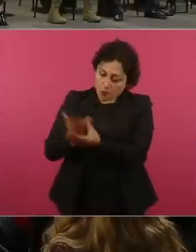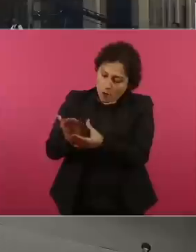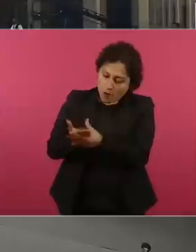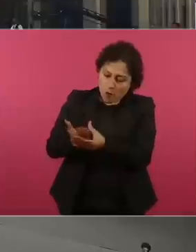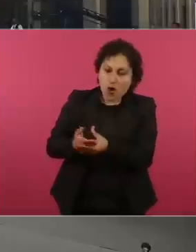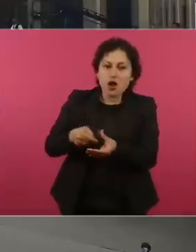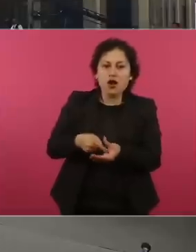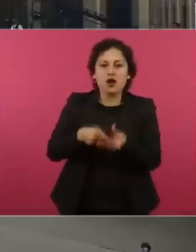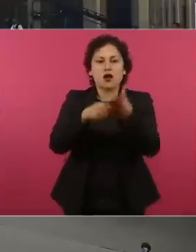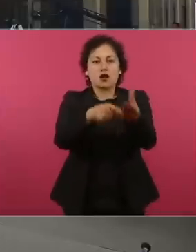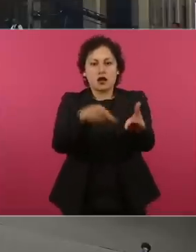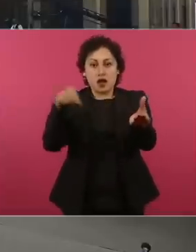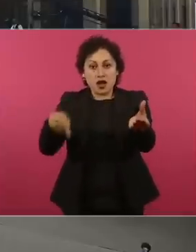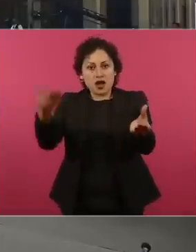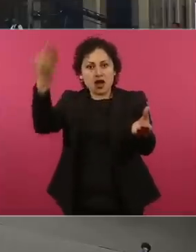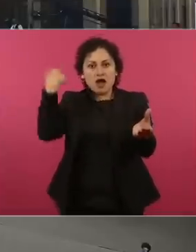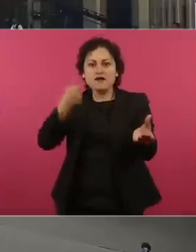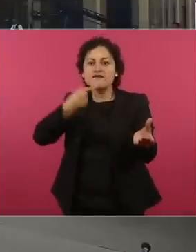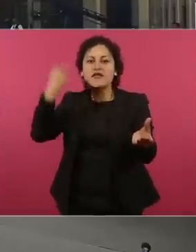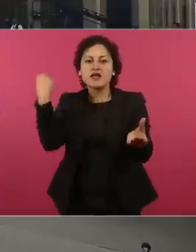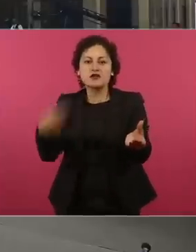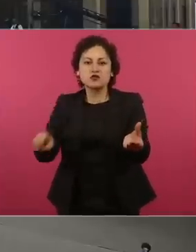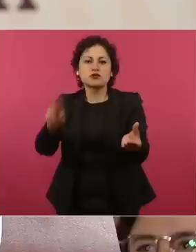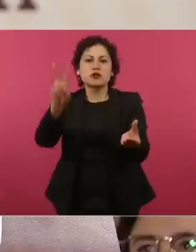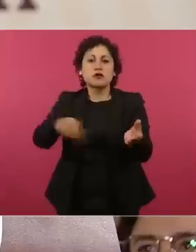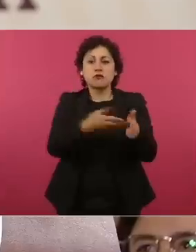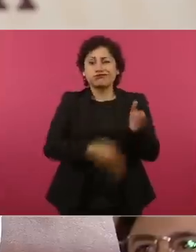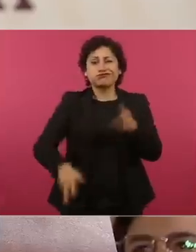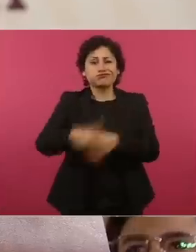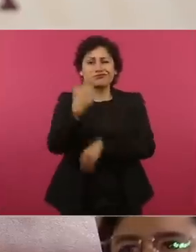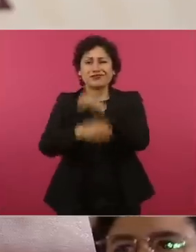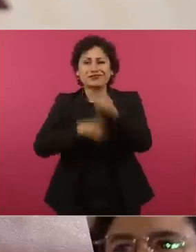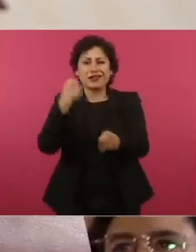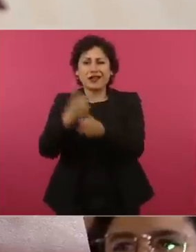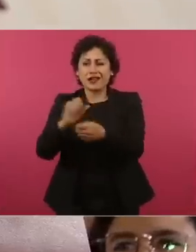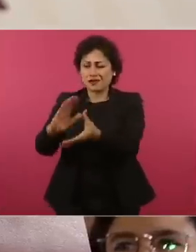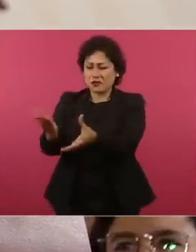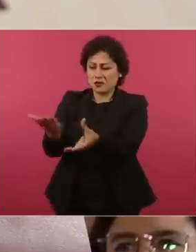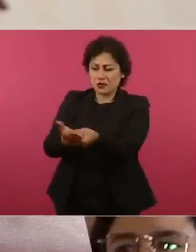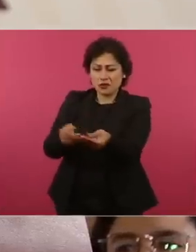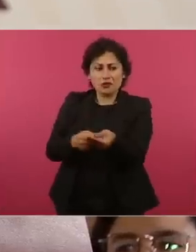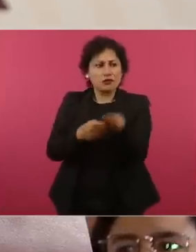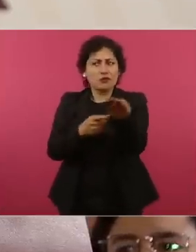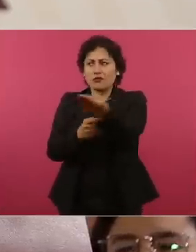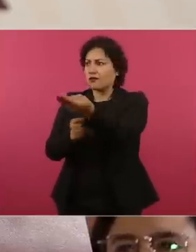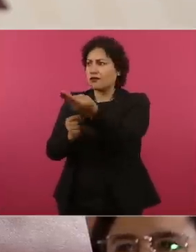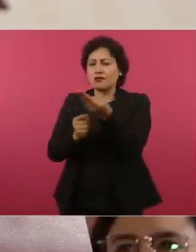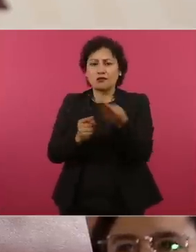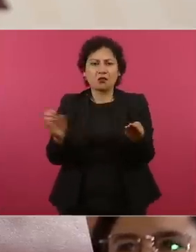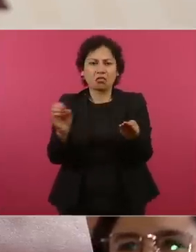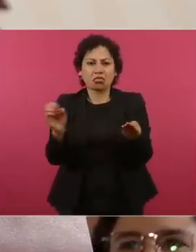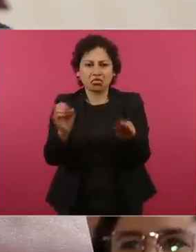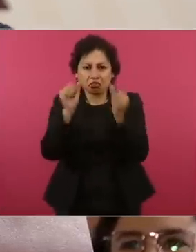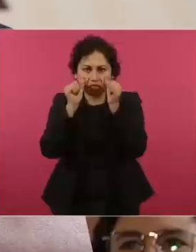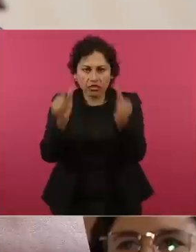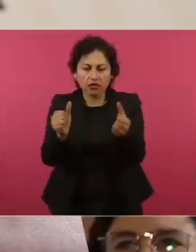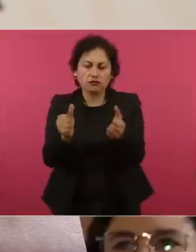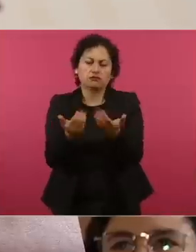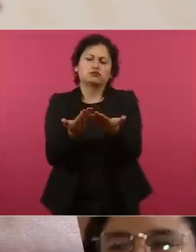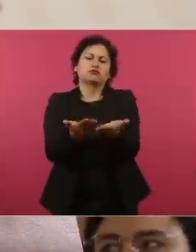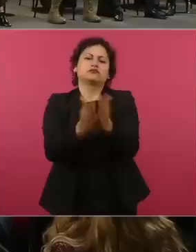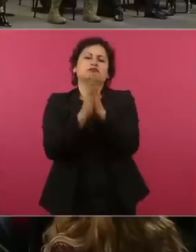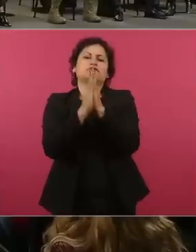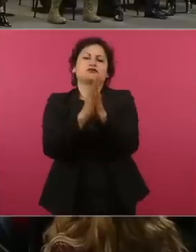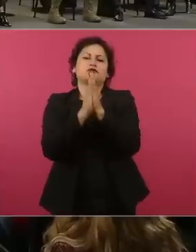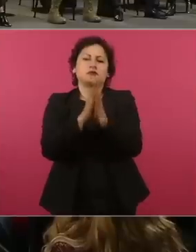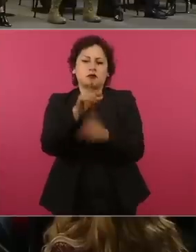denuncia. Lamentablemente, después de tres años, este expediente no ha sido judicializado. Le pedimos el apoyo para que se